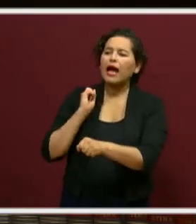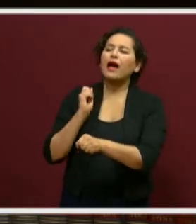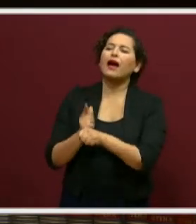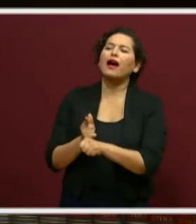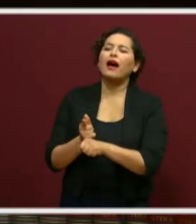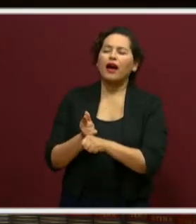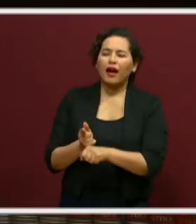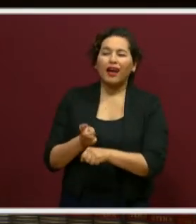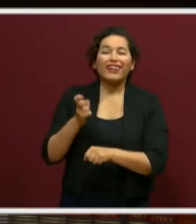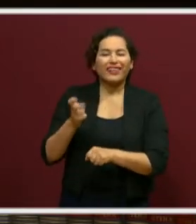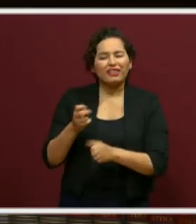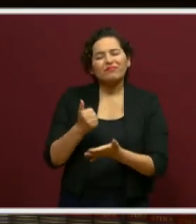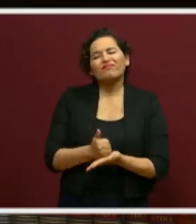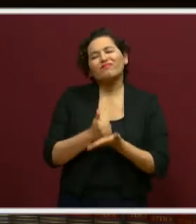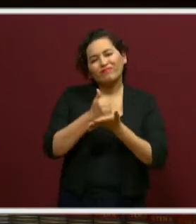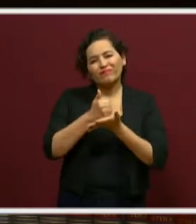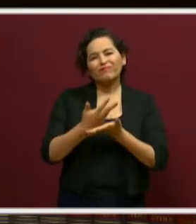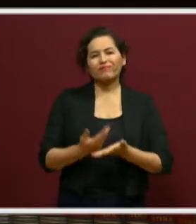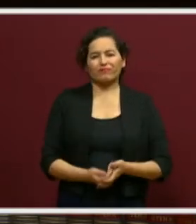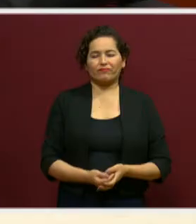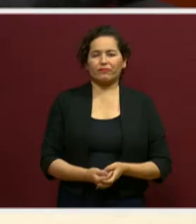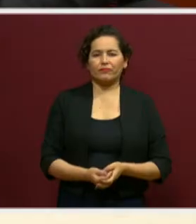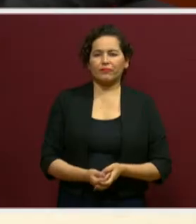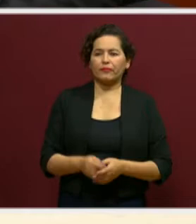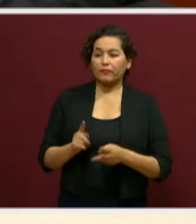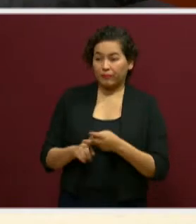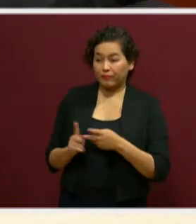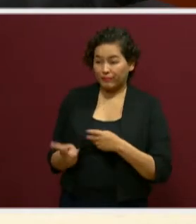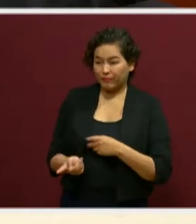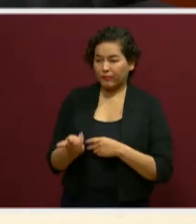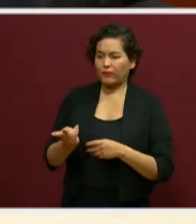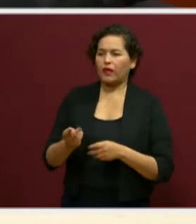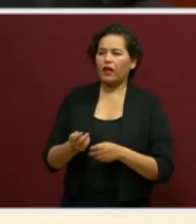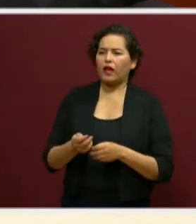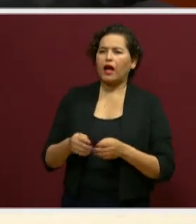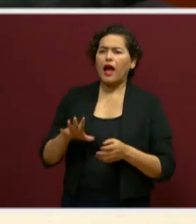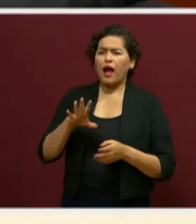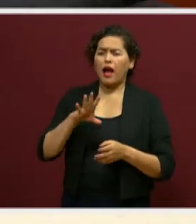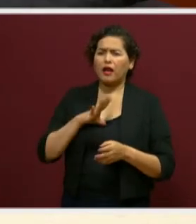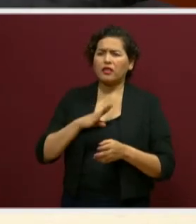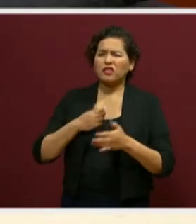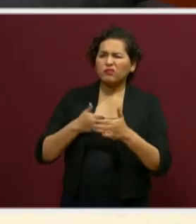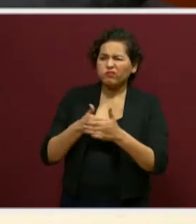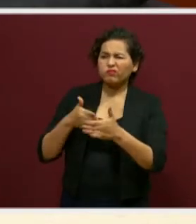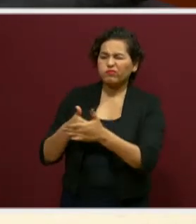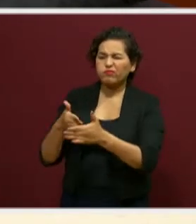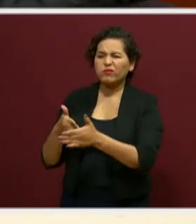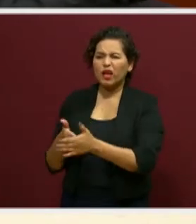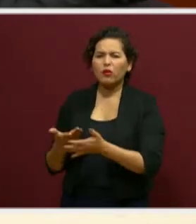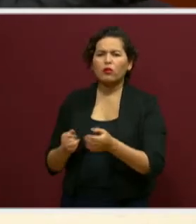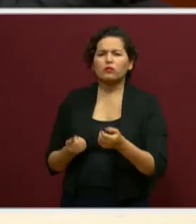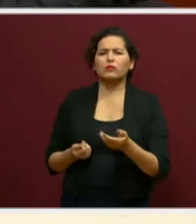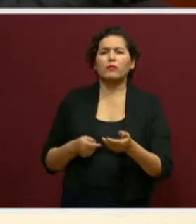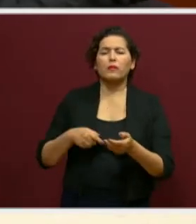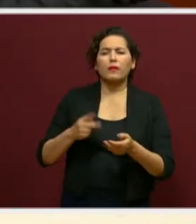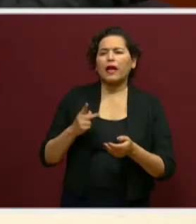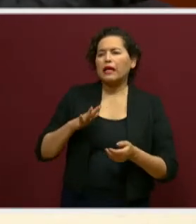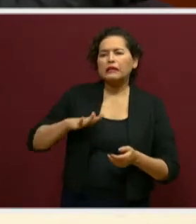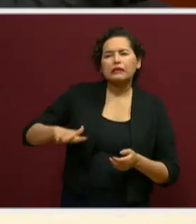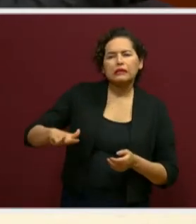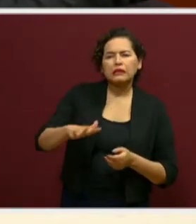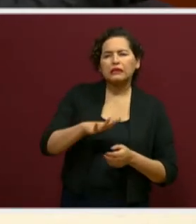lo cual celebro. ¿Cuáles son los tres principales obstáculos o dificultades que como colectivo experimentaron